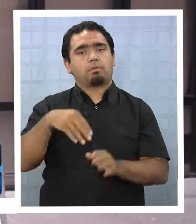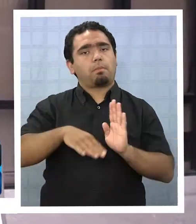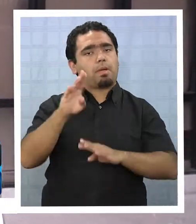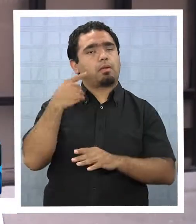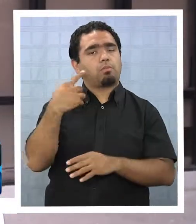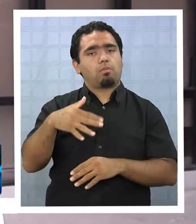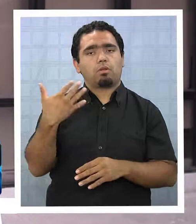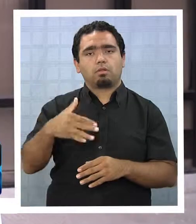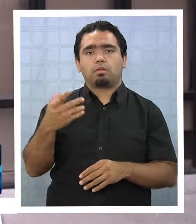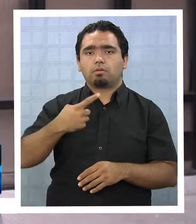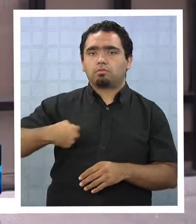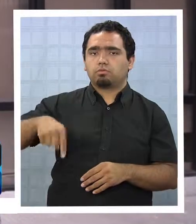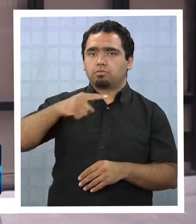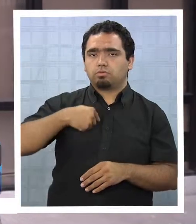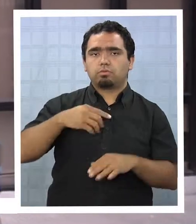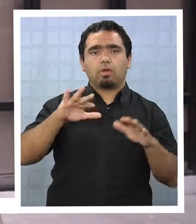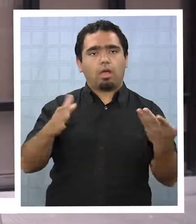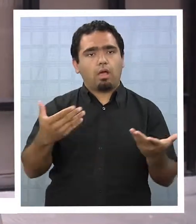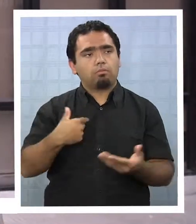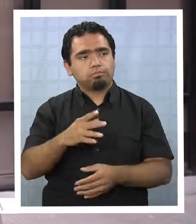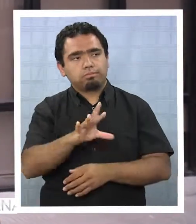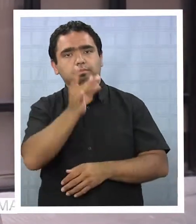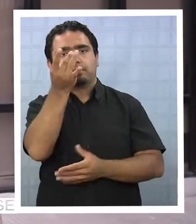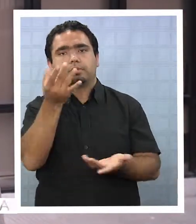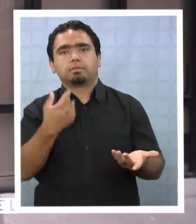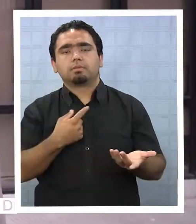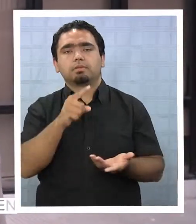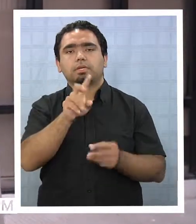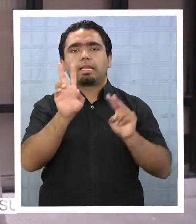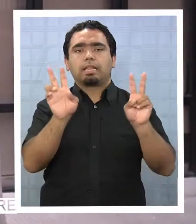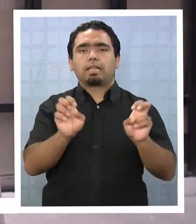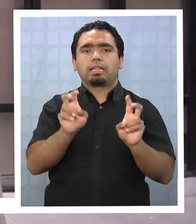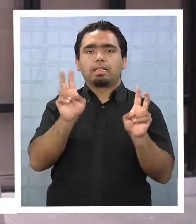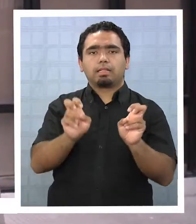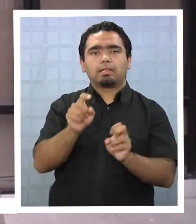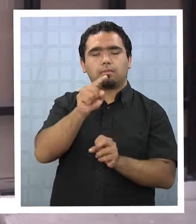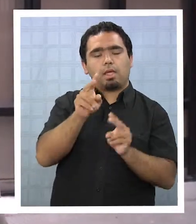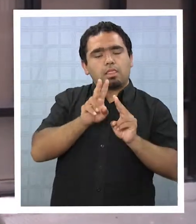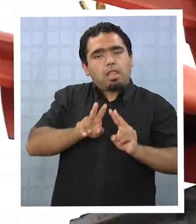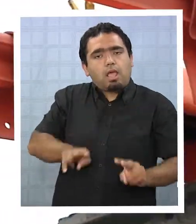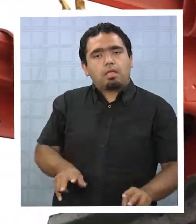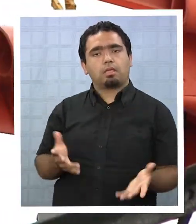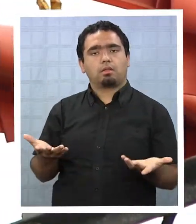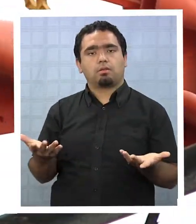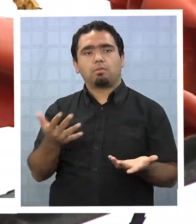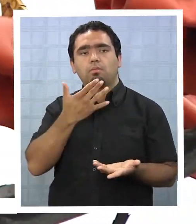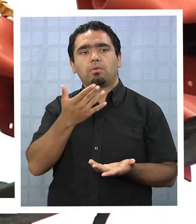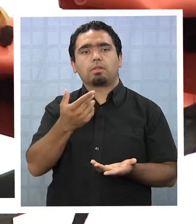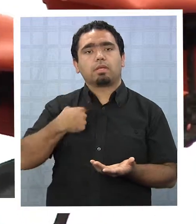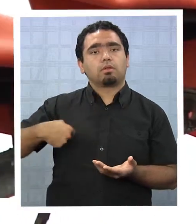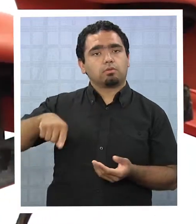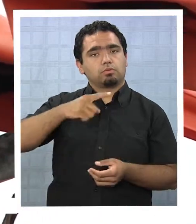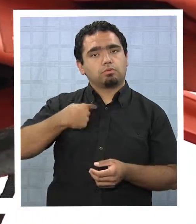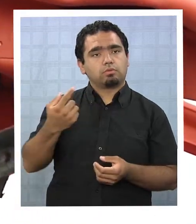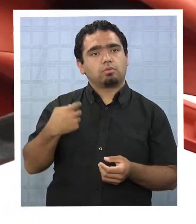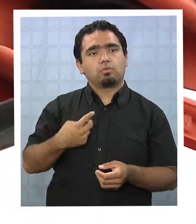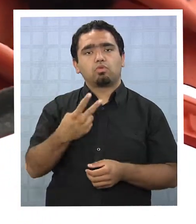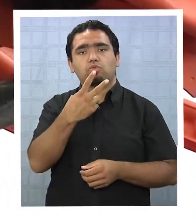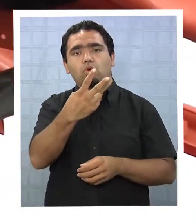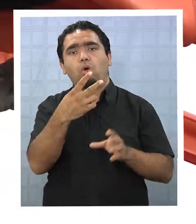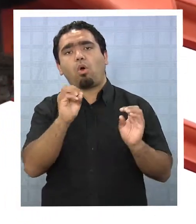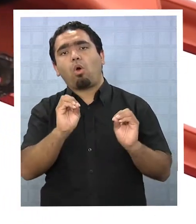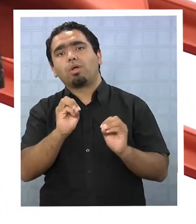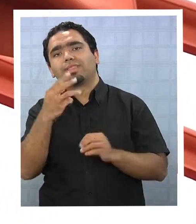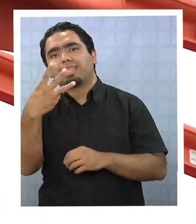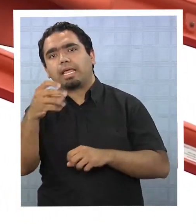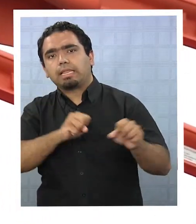importante que tenemos que ahora considerar para los efectos de tener esta tranquilidad que merecemos porque venimos saliendo de dos o tres terremotos,